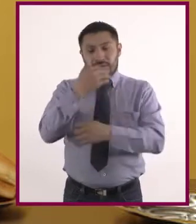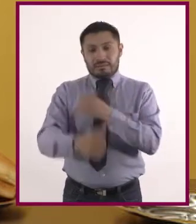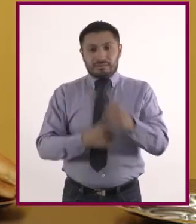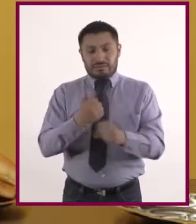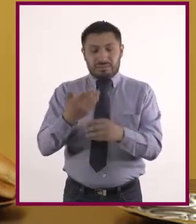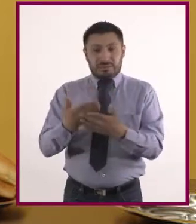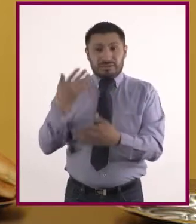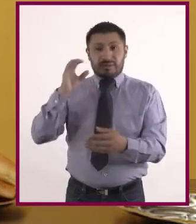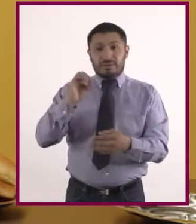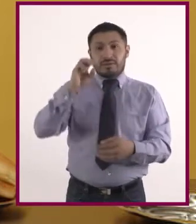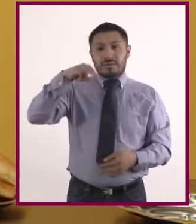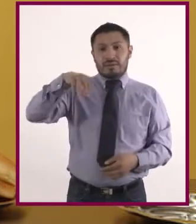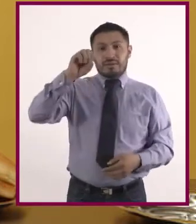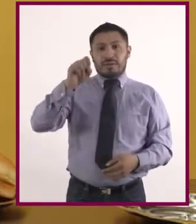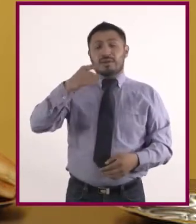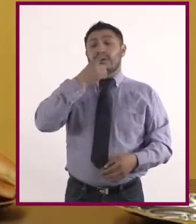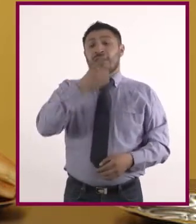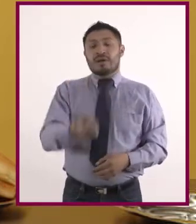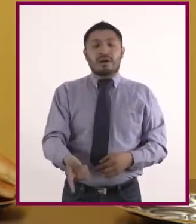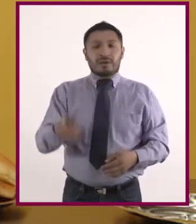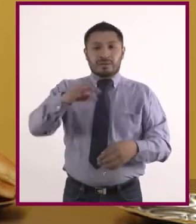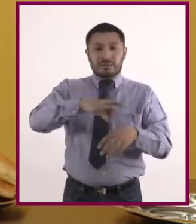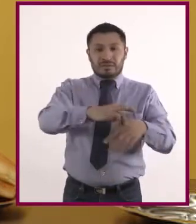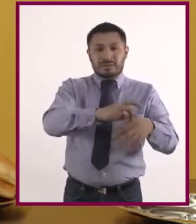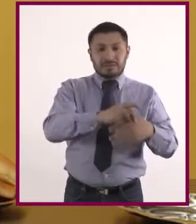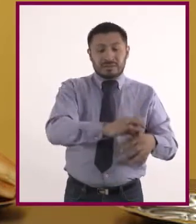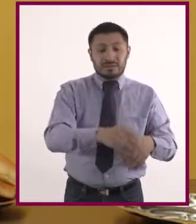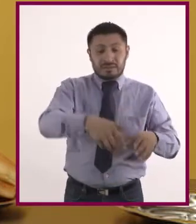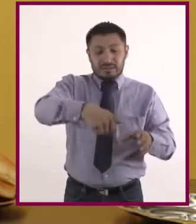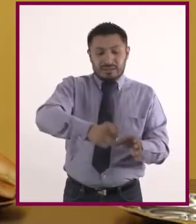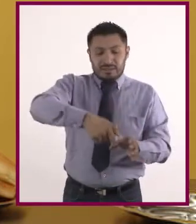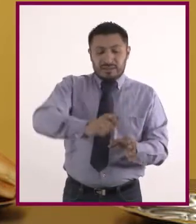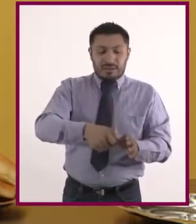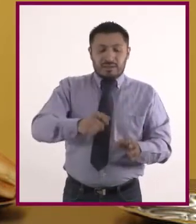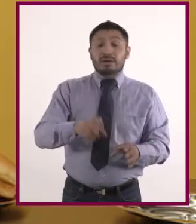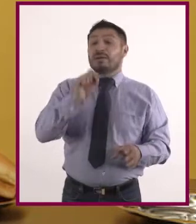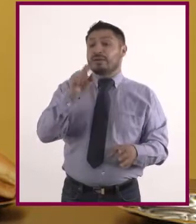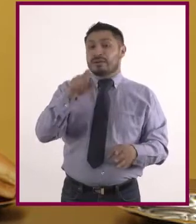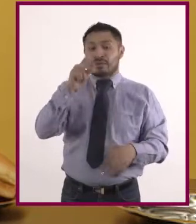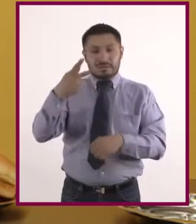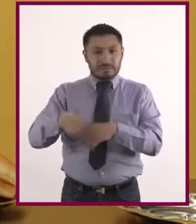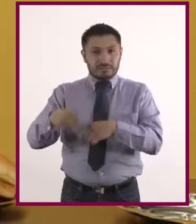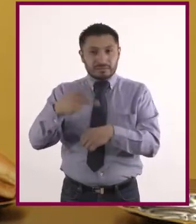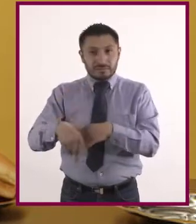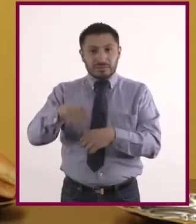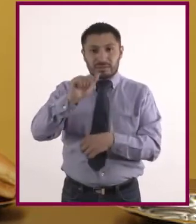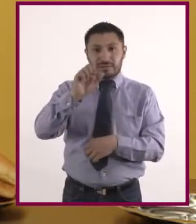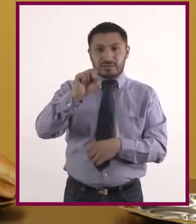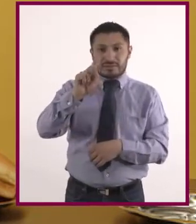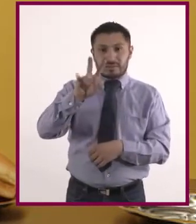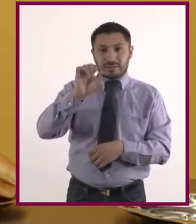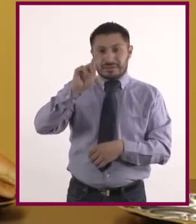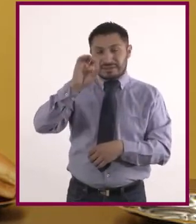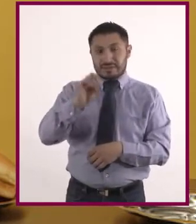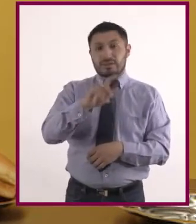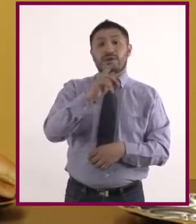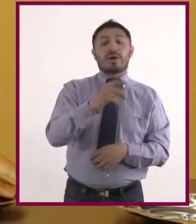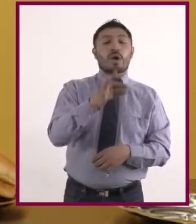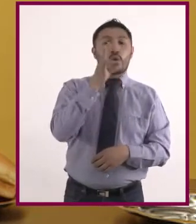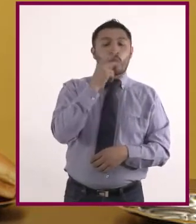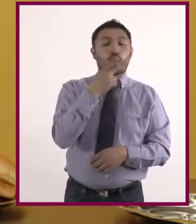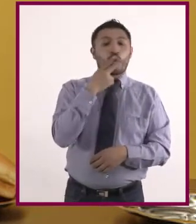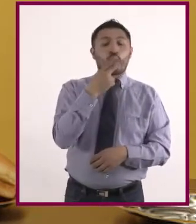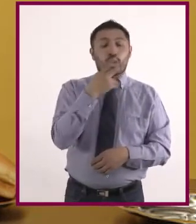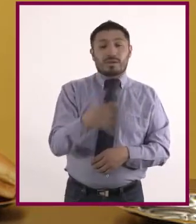la Organización Mundial de la Salud colocó a las carnes procesadas en la misma categoría de riesgo que el asbesto y el tabaco. Estima que cada